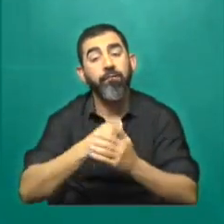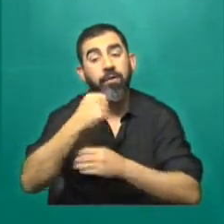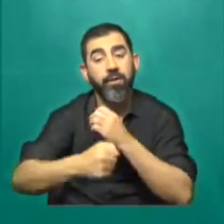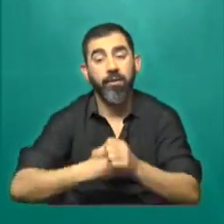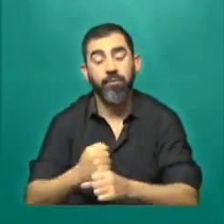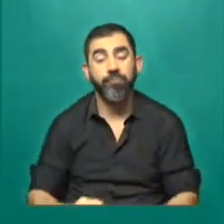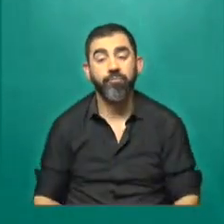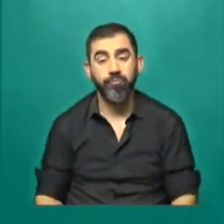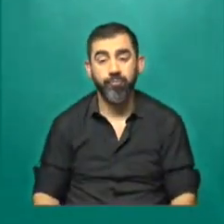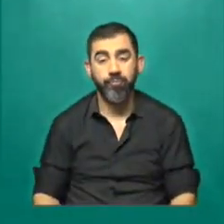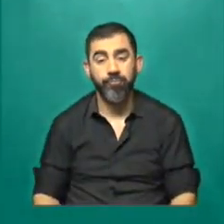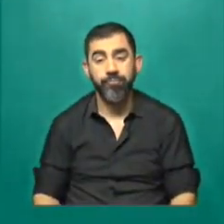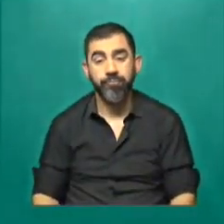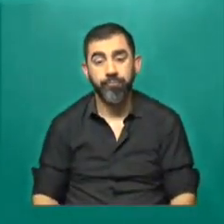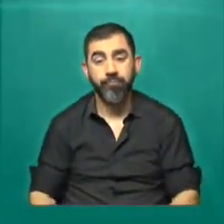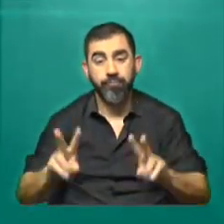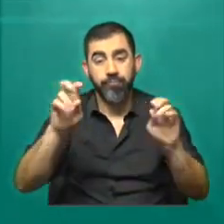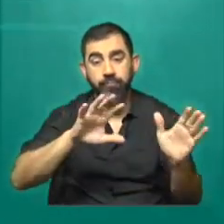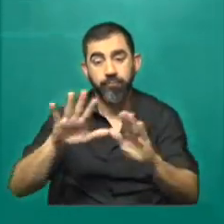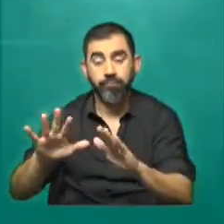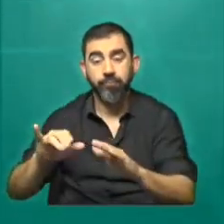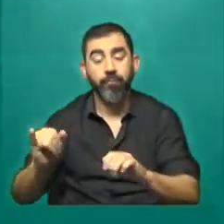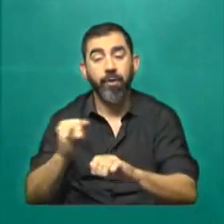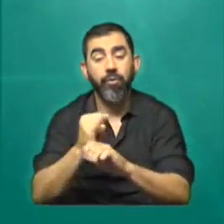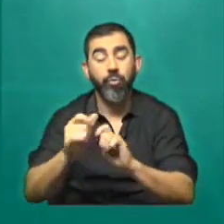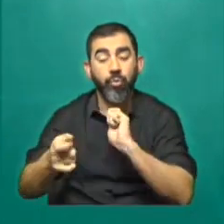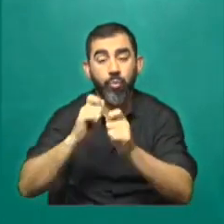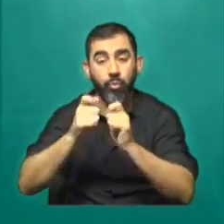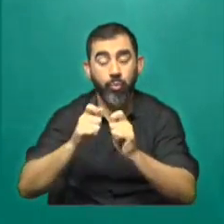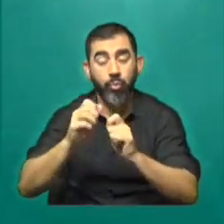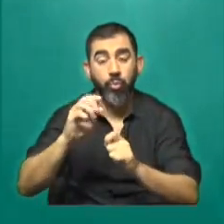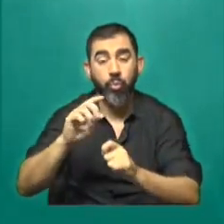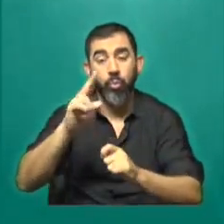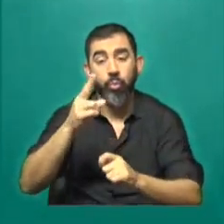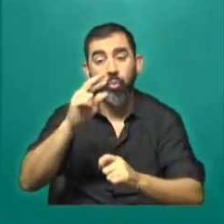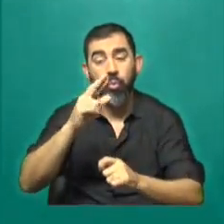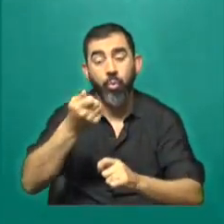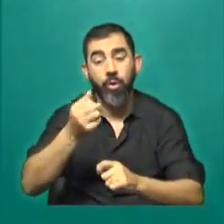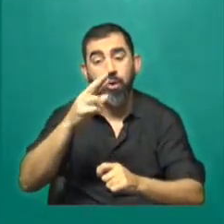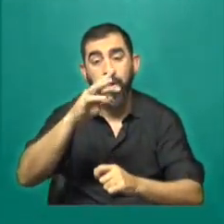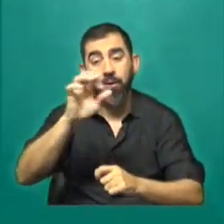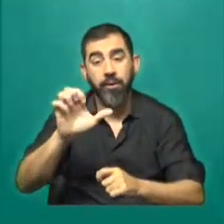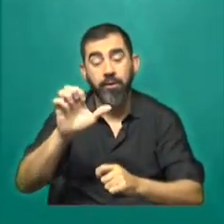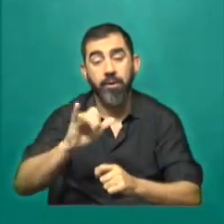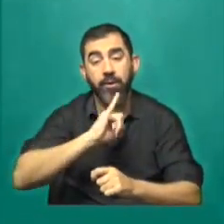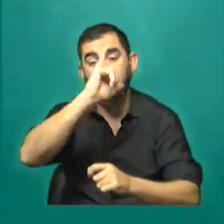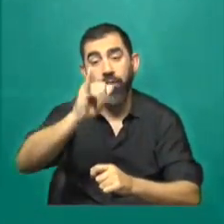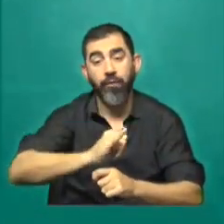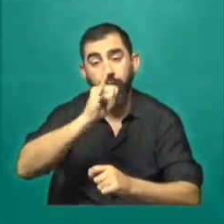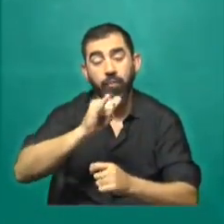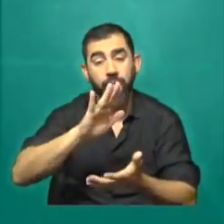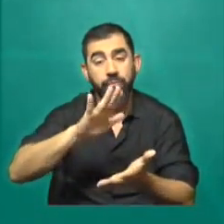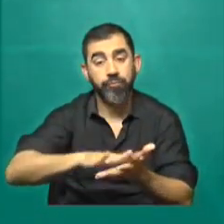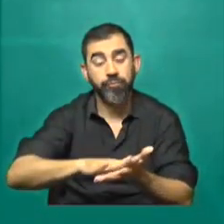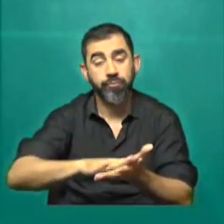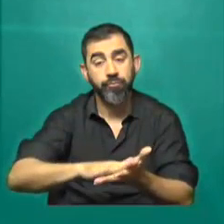Vamos a cambiar de tema. El Instituto Cuesta Duarte del PITCNT, bueno, realizó un informe que tiene que ver con